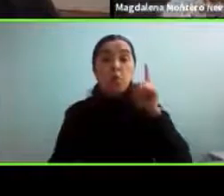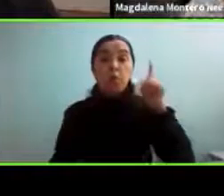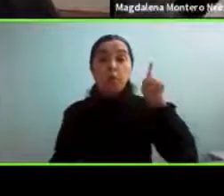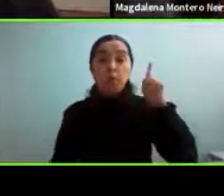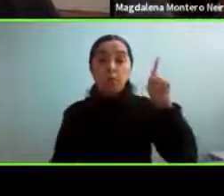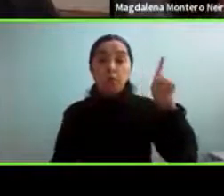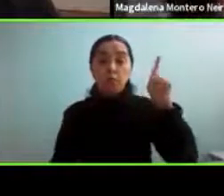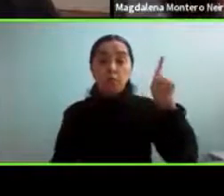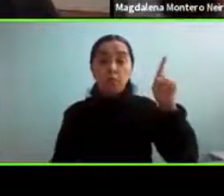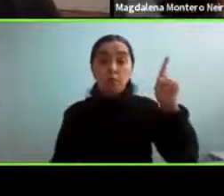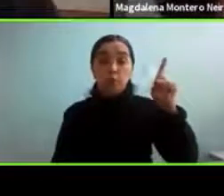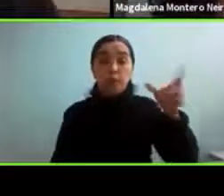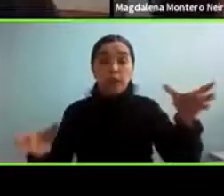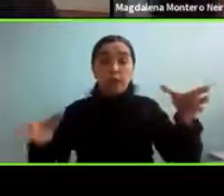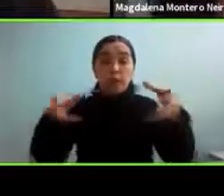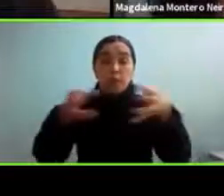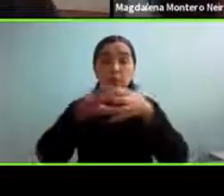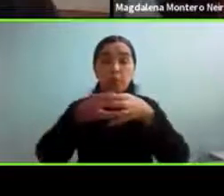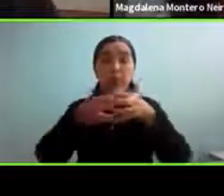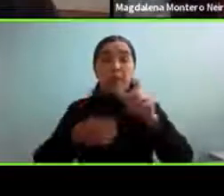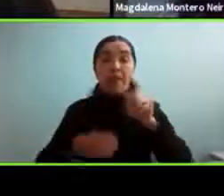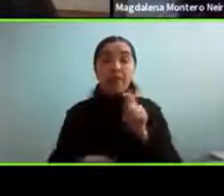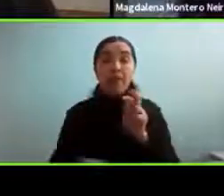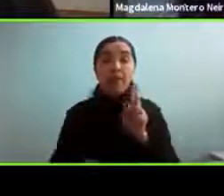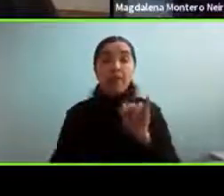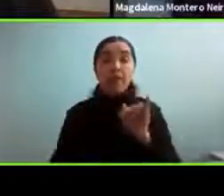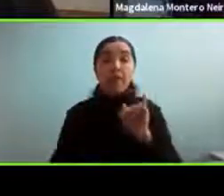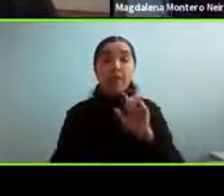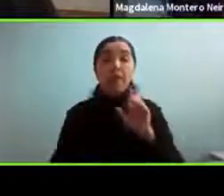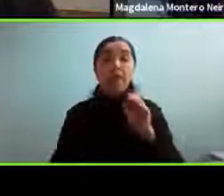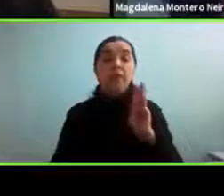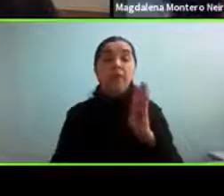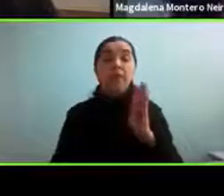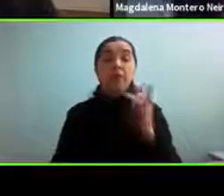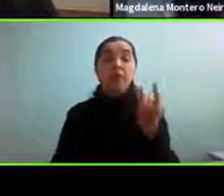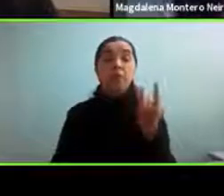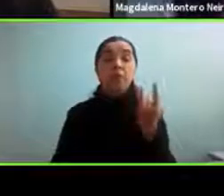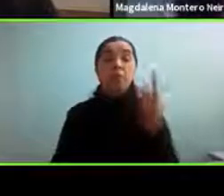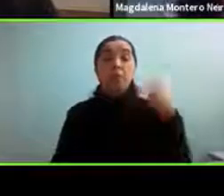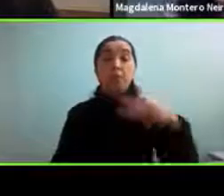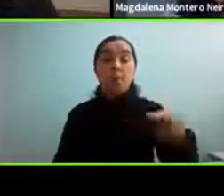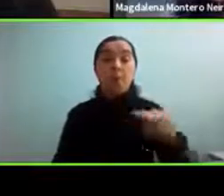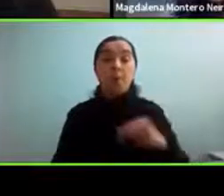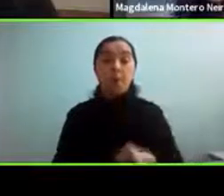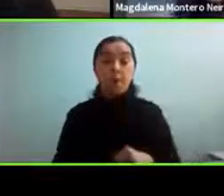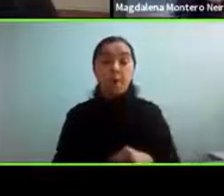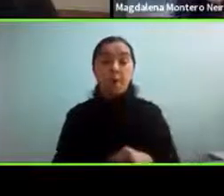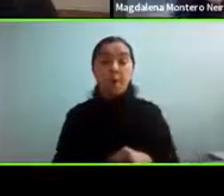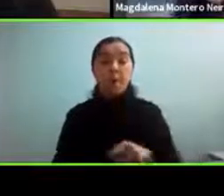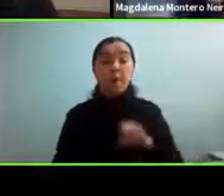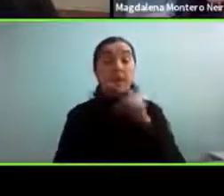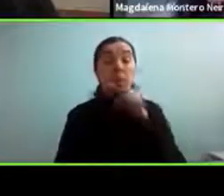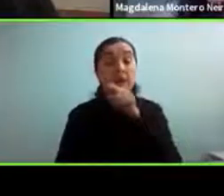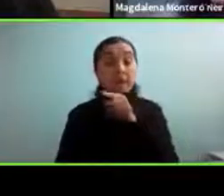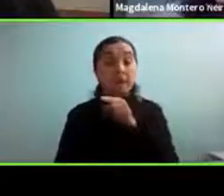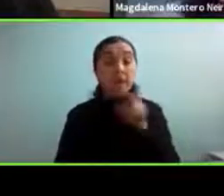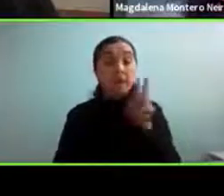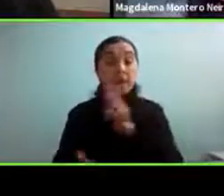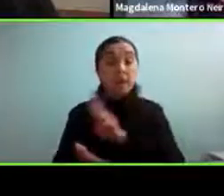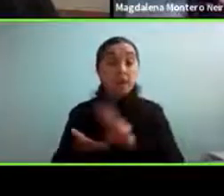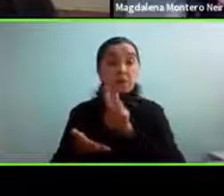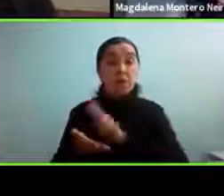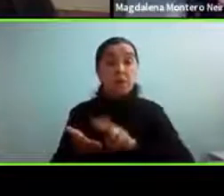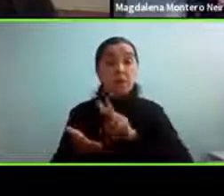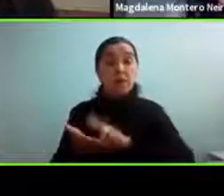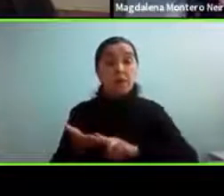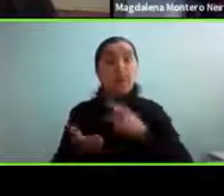y es un libro del periodista Steve Silverman que me parece muy interesante y buenísimo para